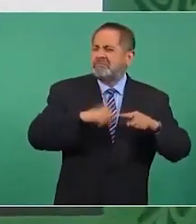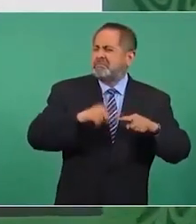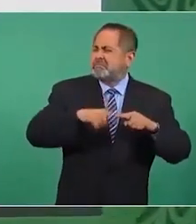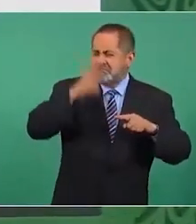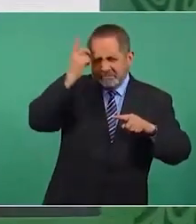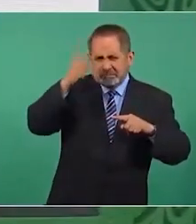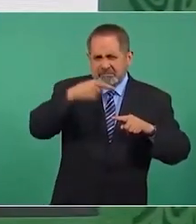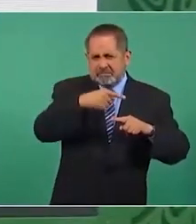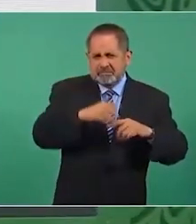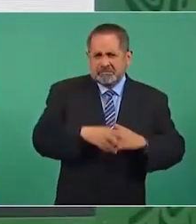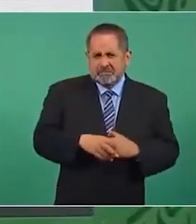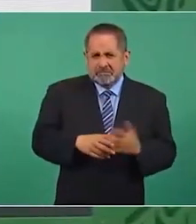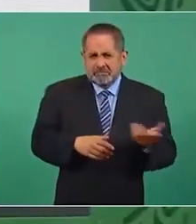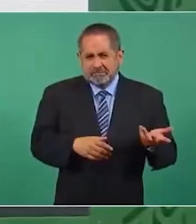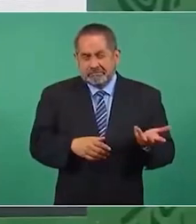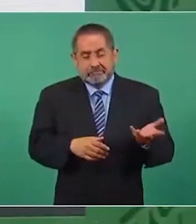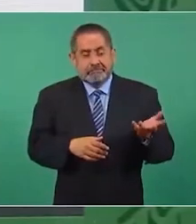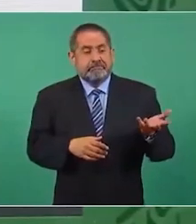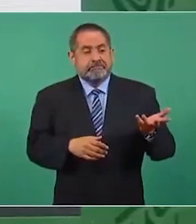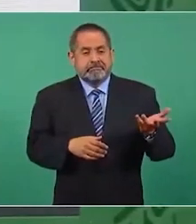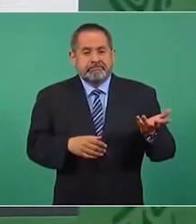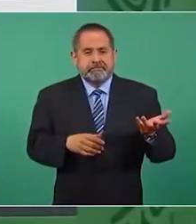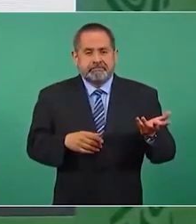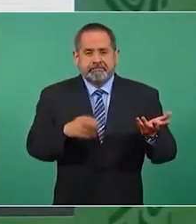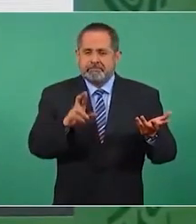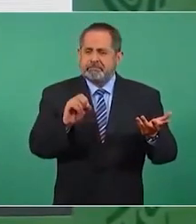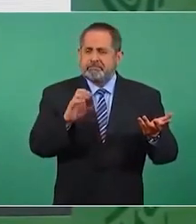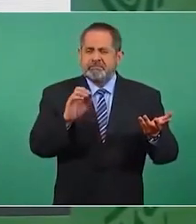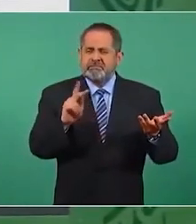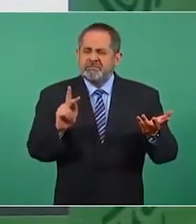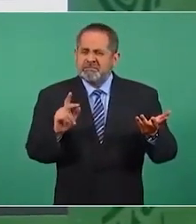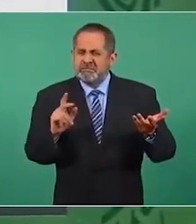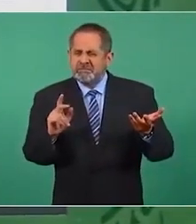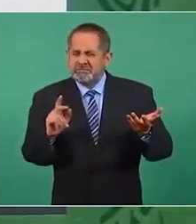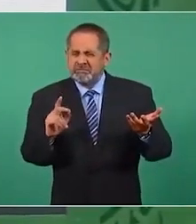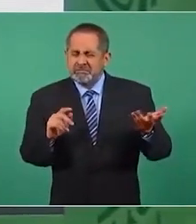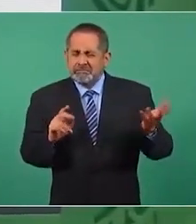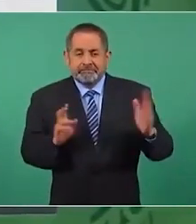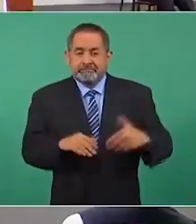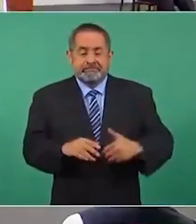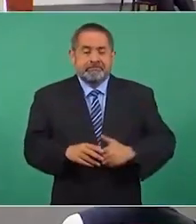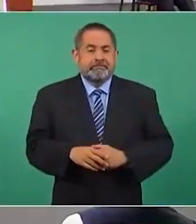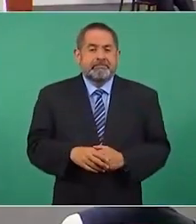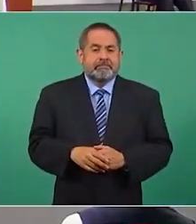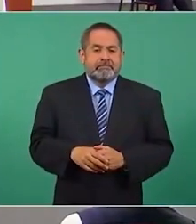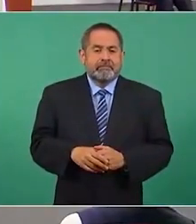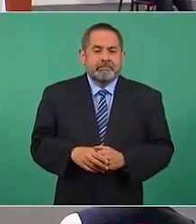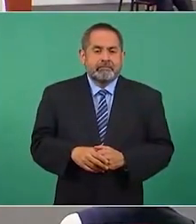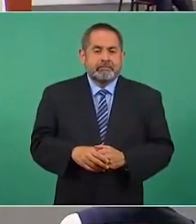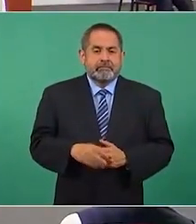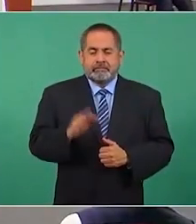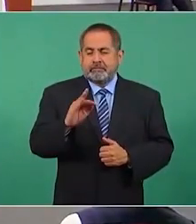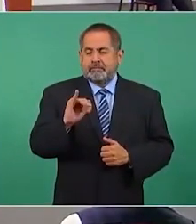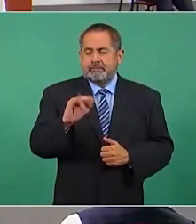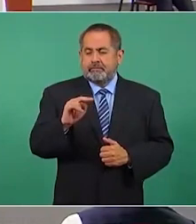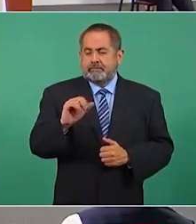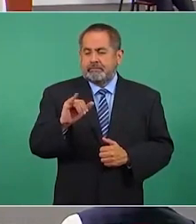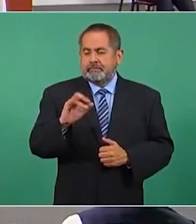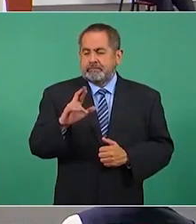rock el financiero también